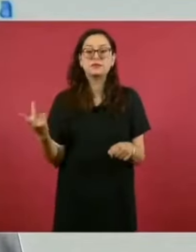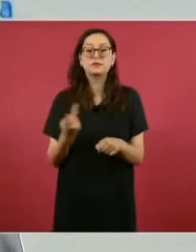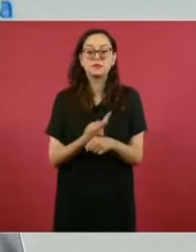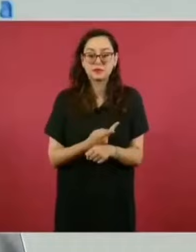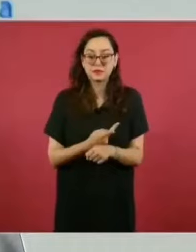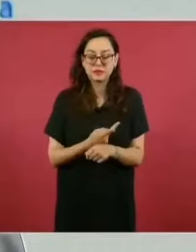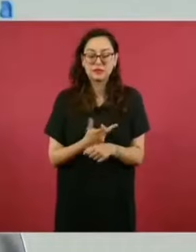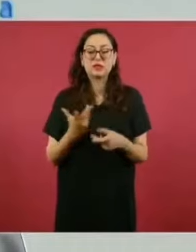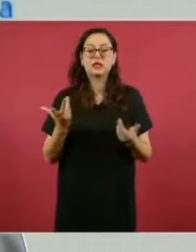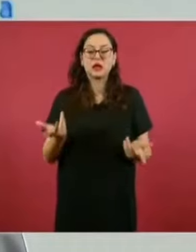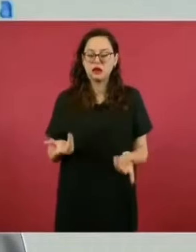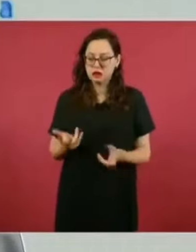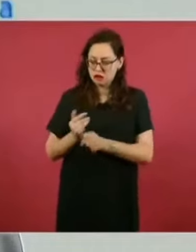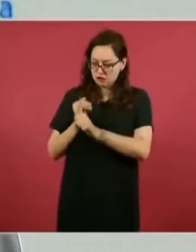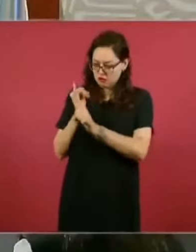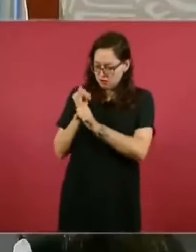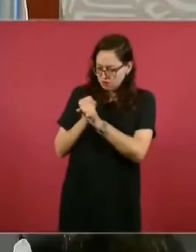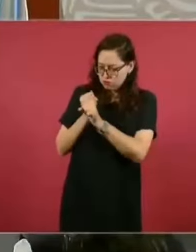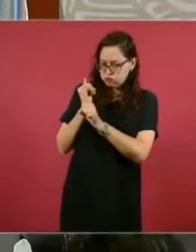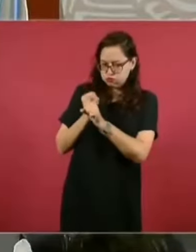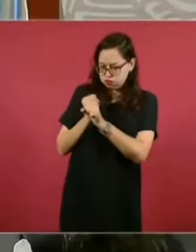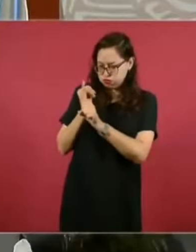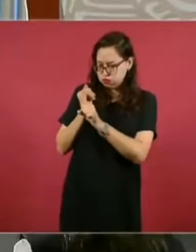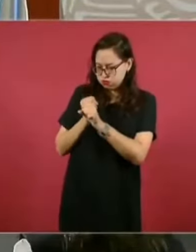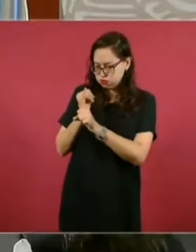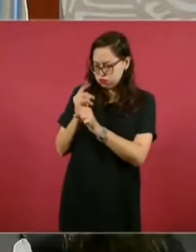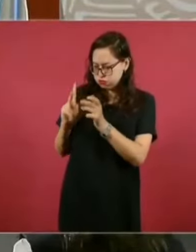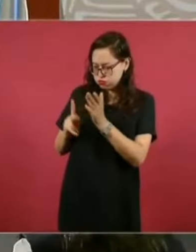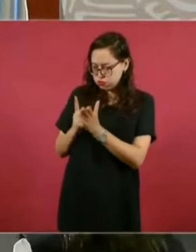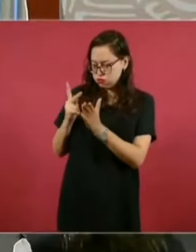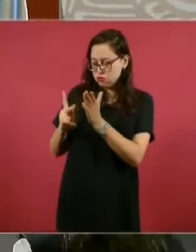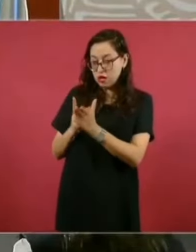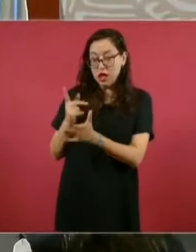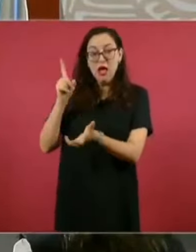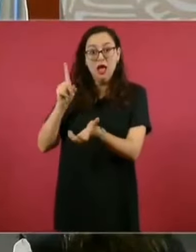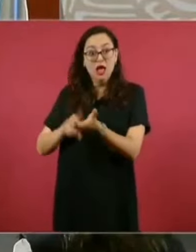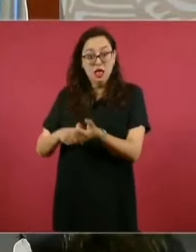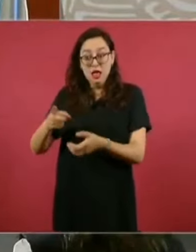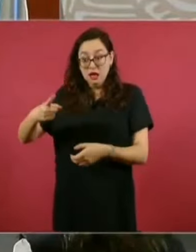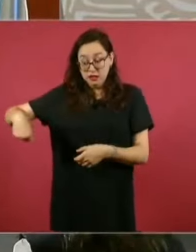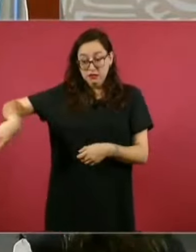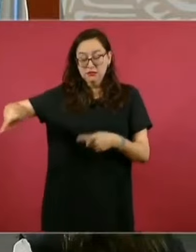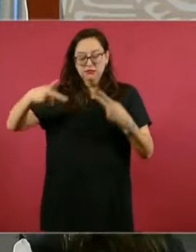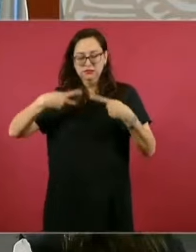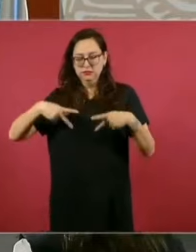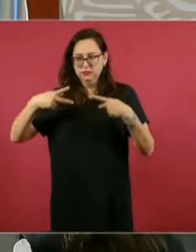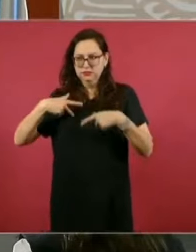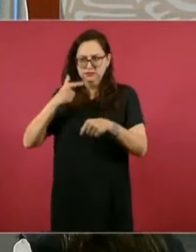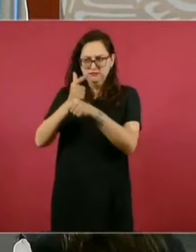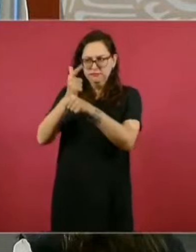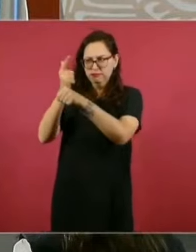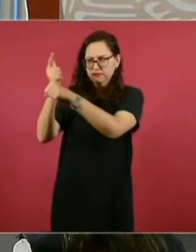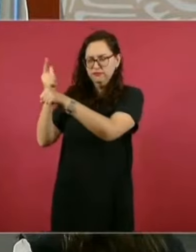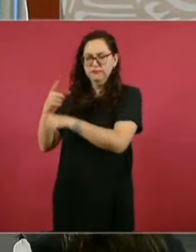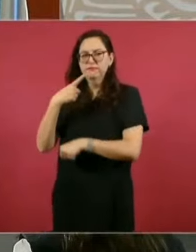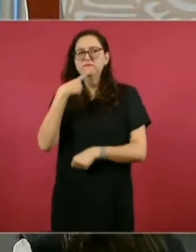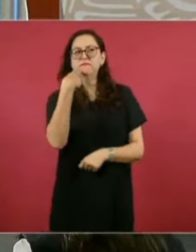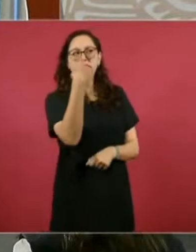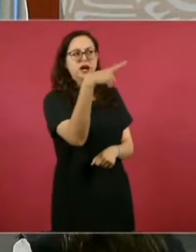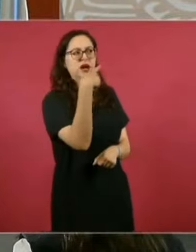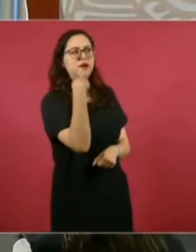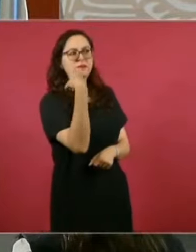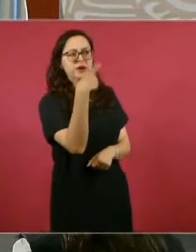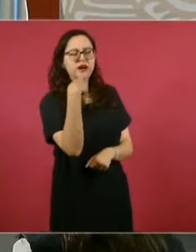auditorías, de las denuncias presentadas por servidores públicos y del deterioro de la calidad de la